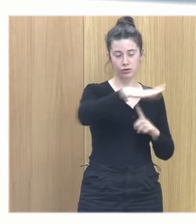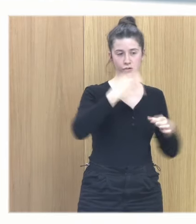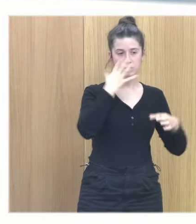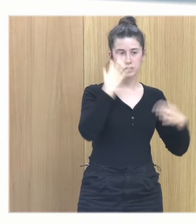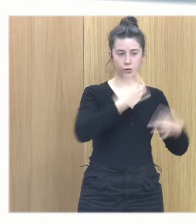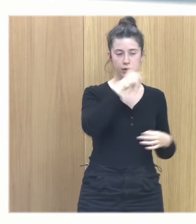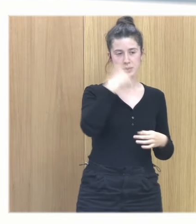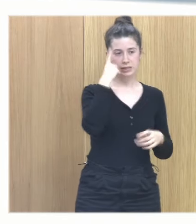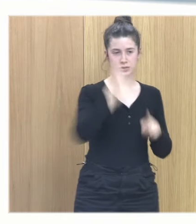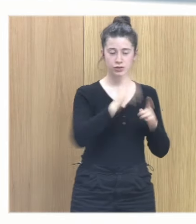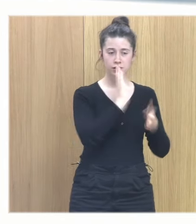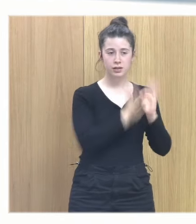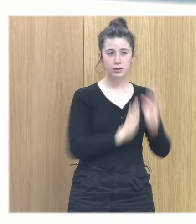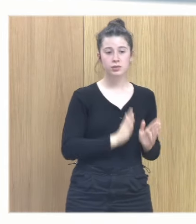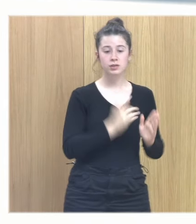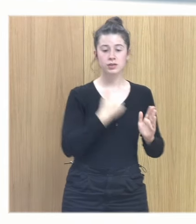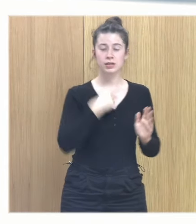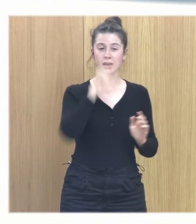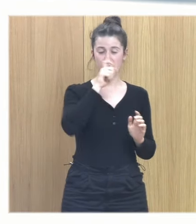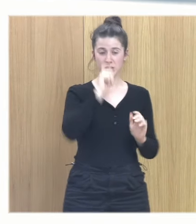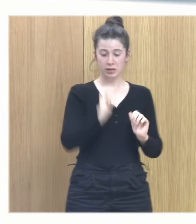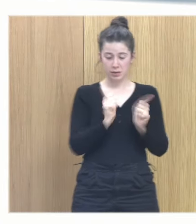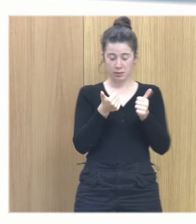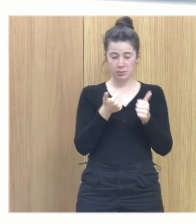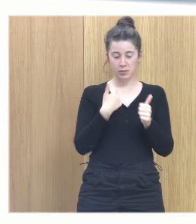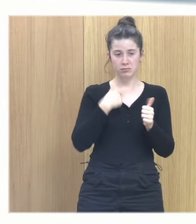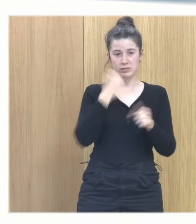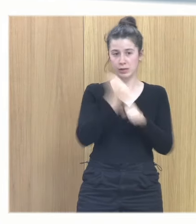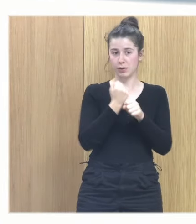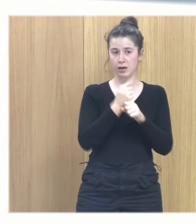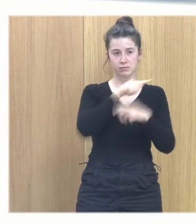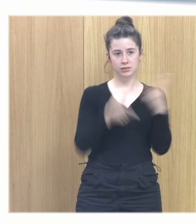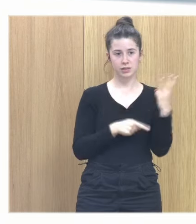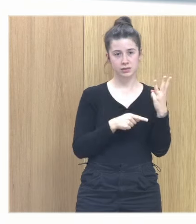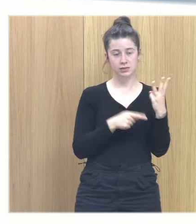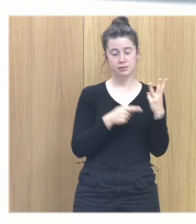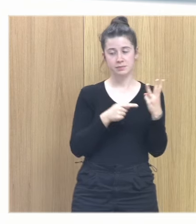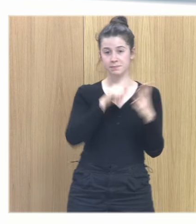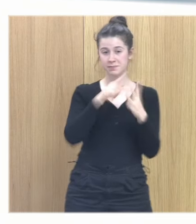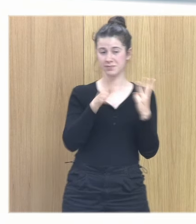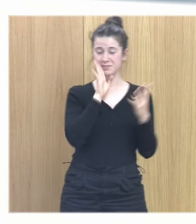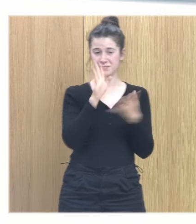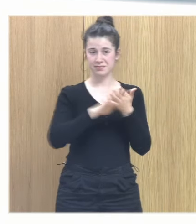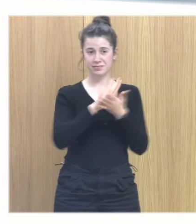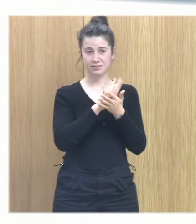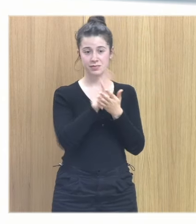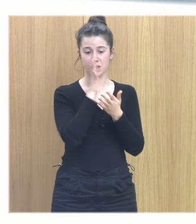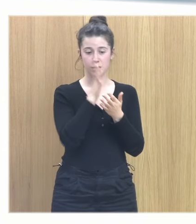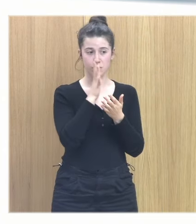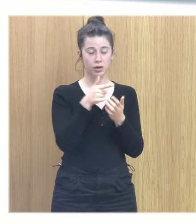psicoterapéutico y acordaos desde el principio yo voy a trabajar por mi tres por mi tres ¿por qué? porque las personas